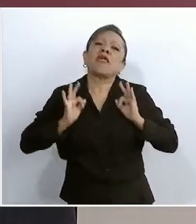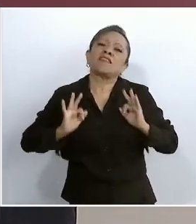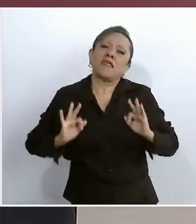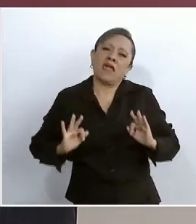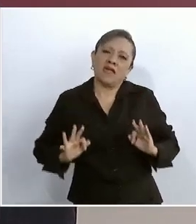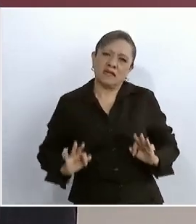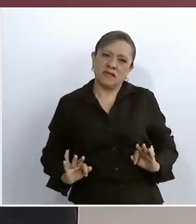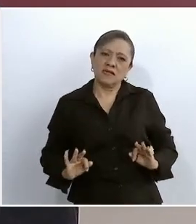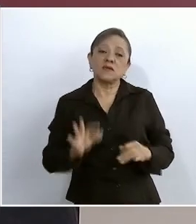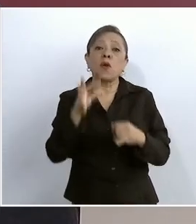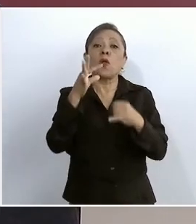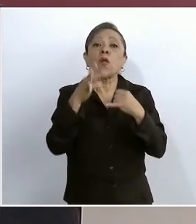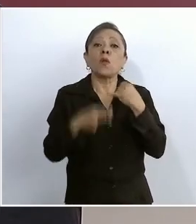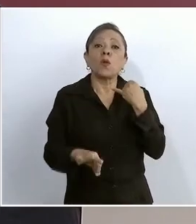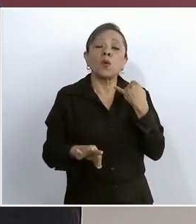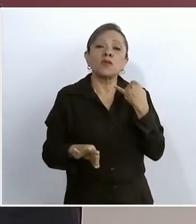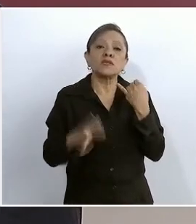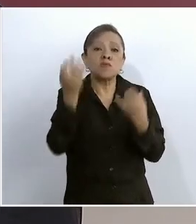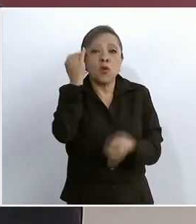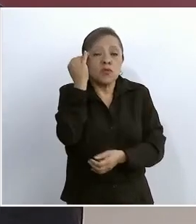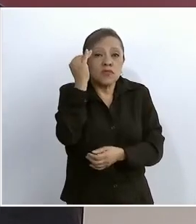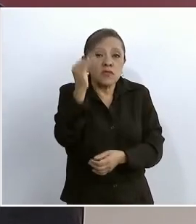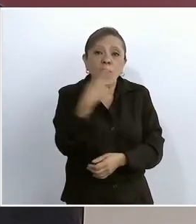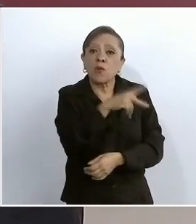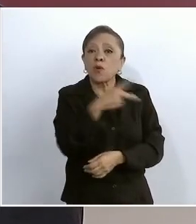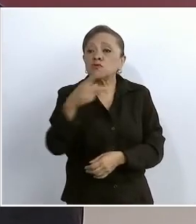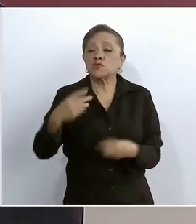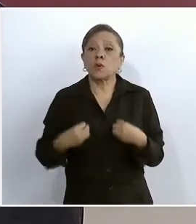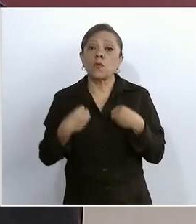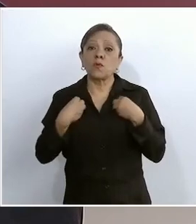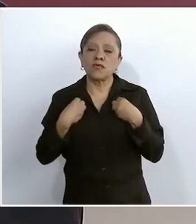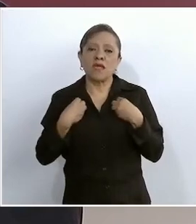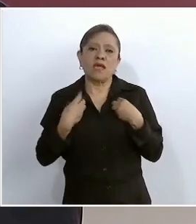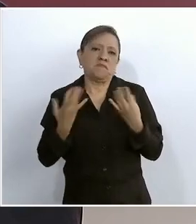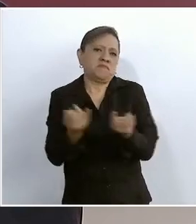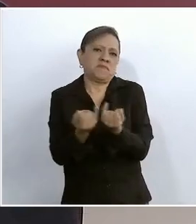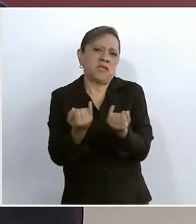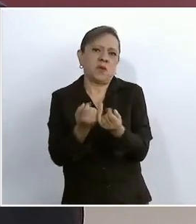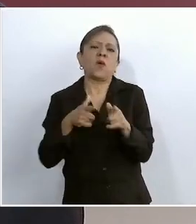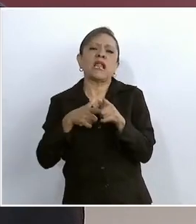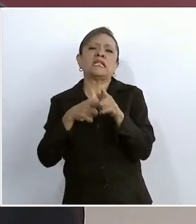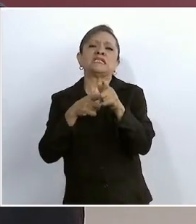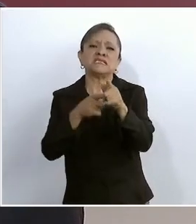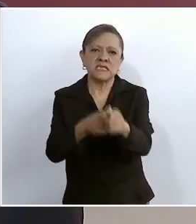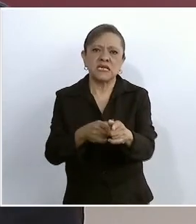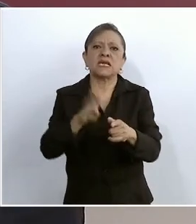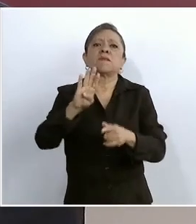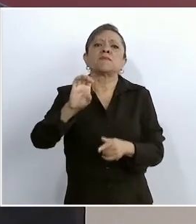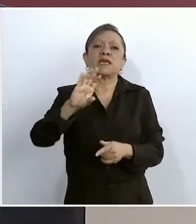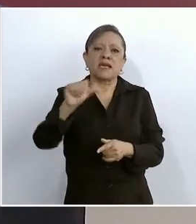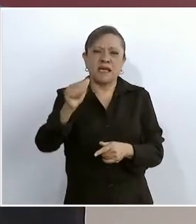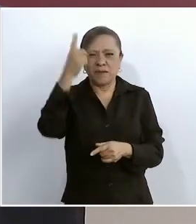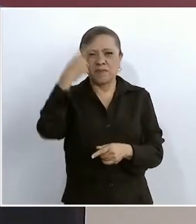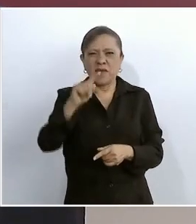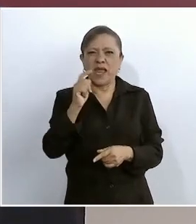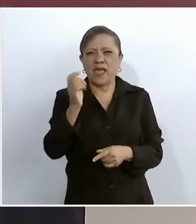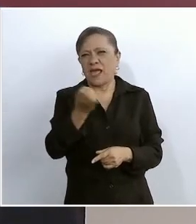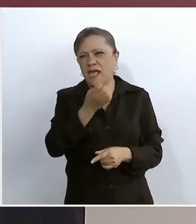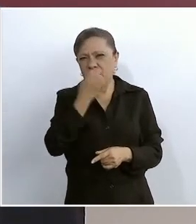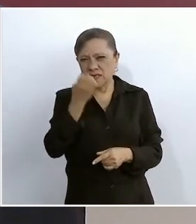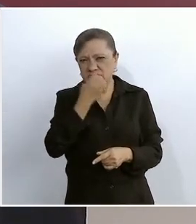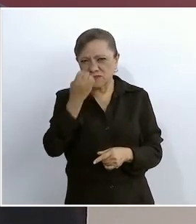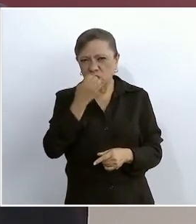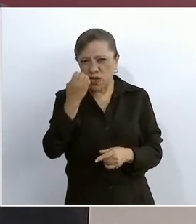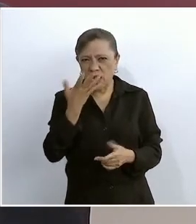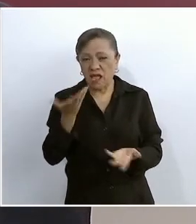tramo de su existencia. también van a continuar las becas para estudiantes de familias